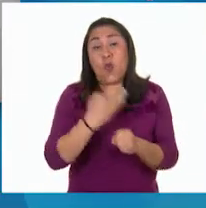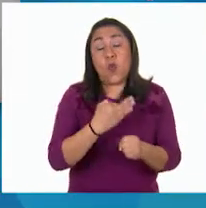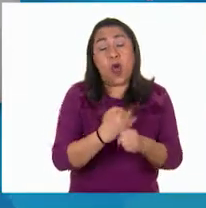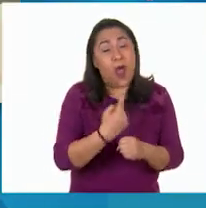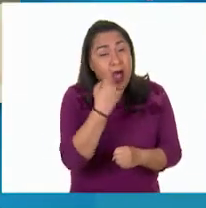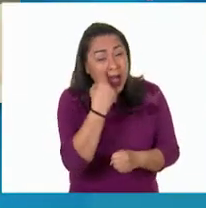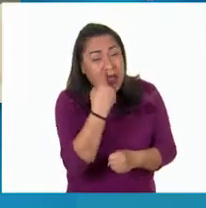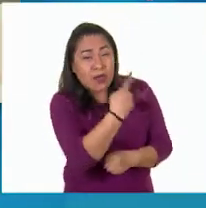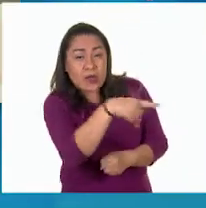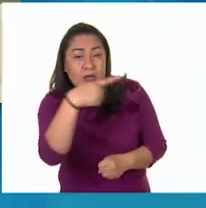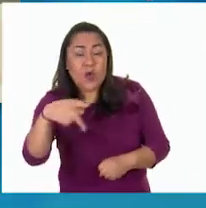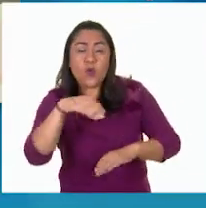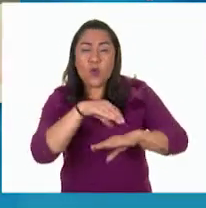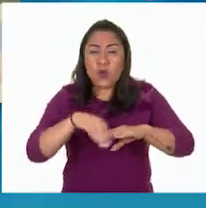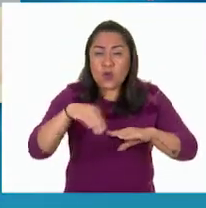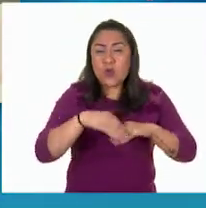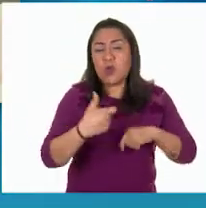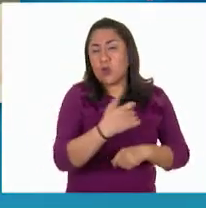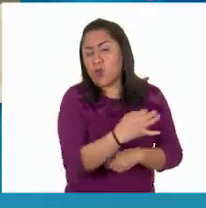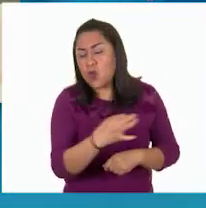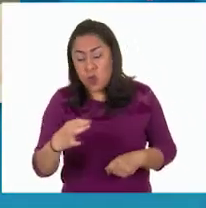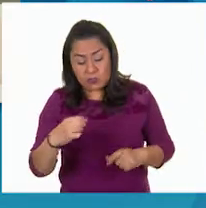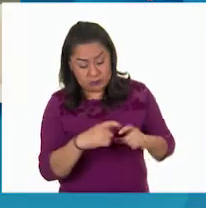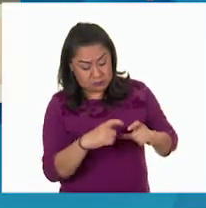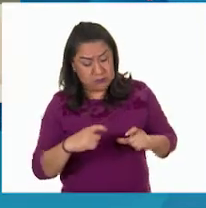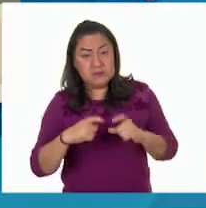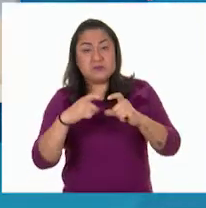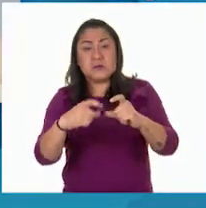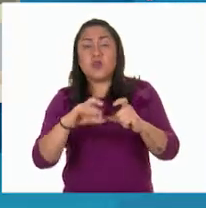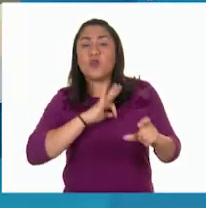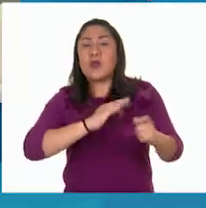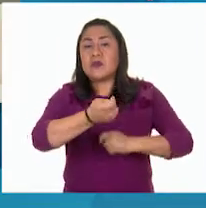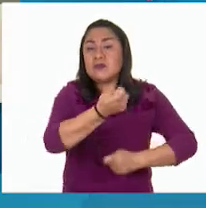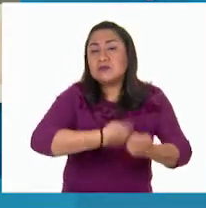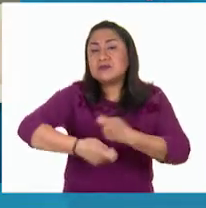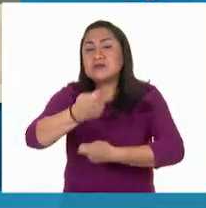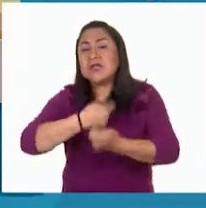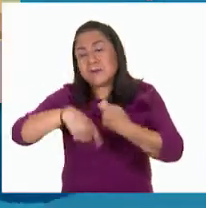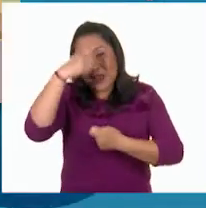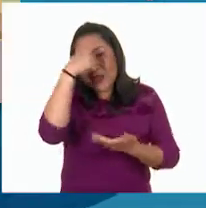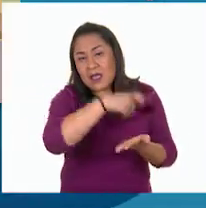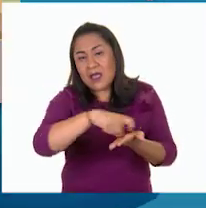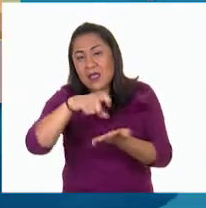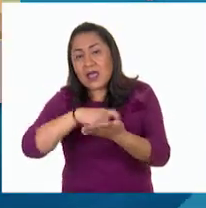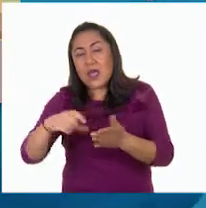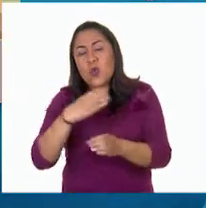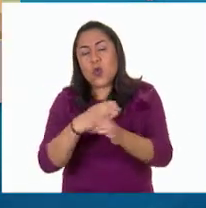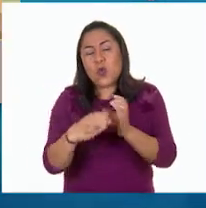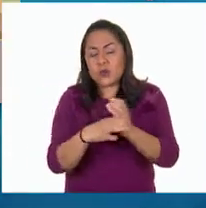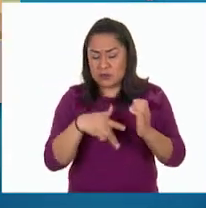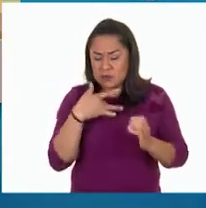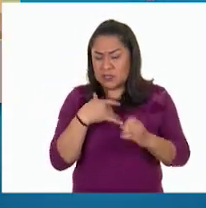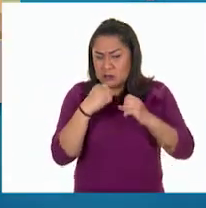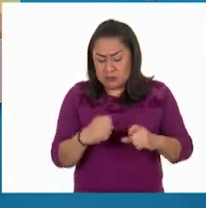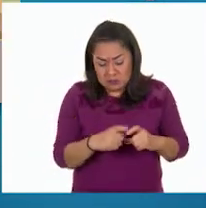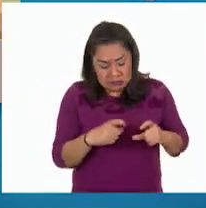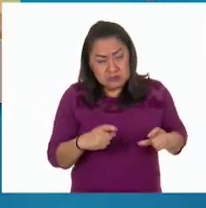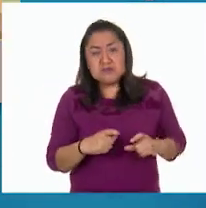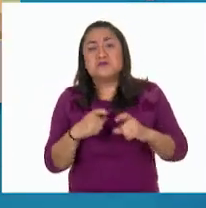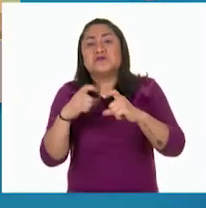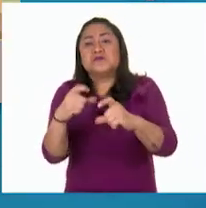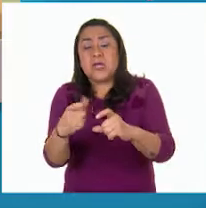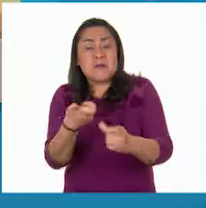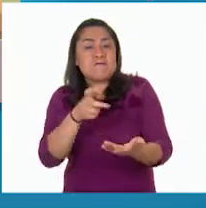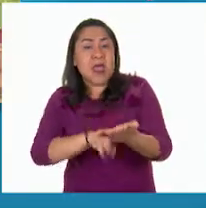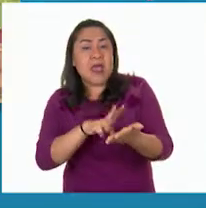billetes y monedas, confiamos en que los billetes puedan ser intercambiados por cosas que queremos comprar. Confiamos en que van a ser aceptados por otros